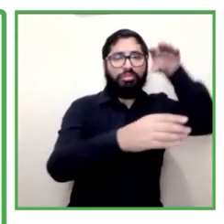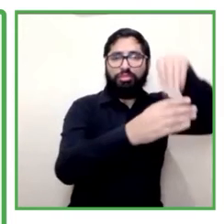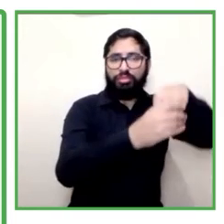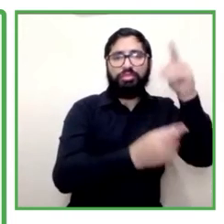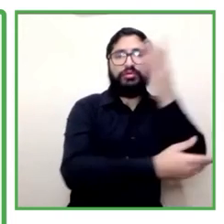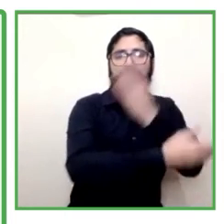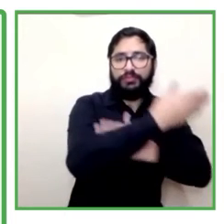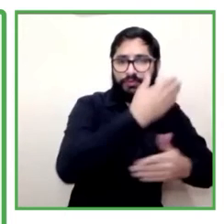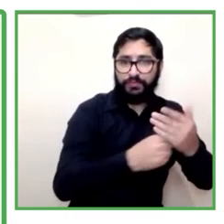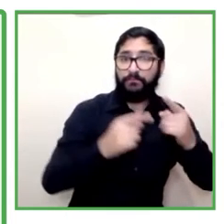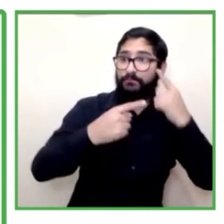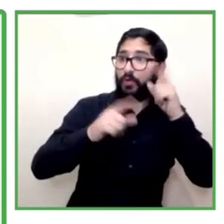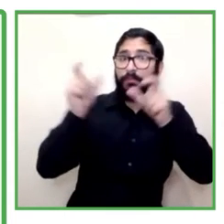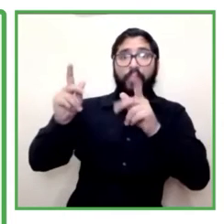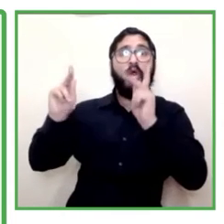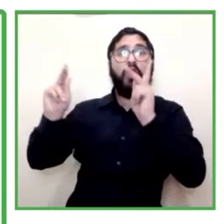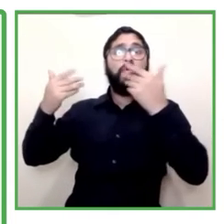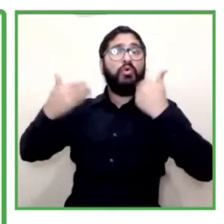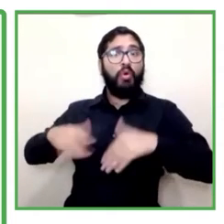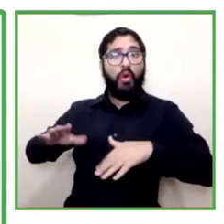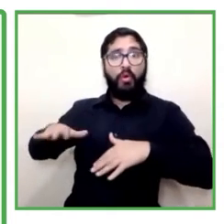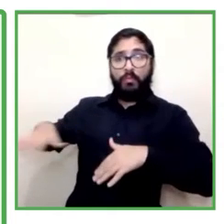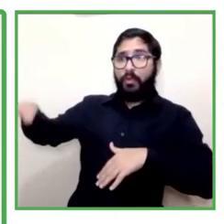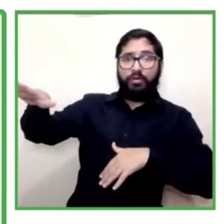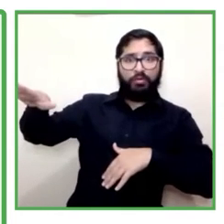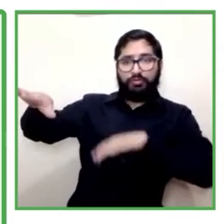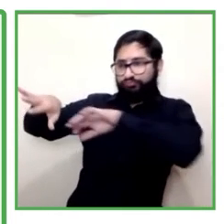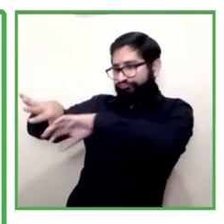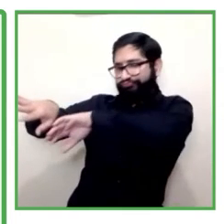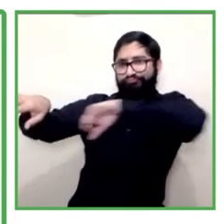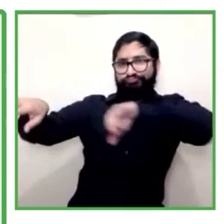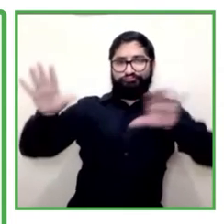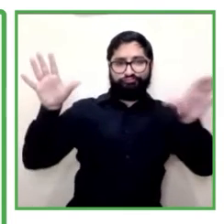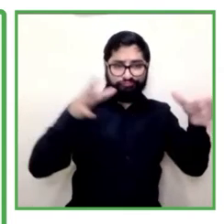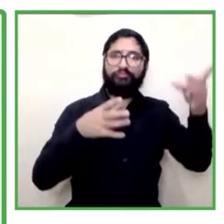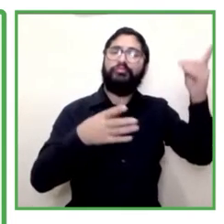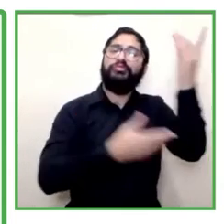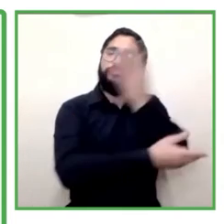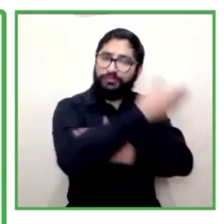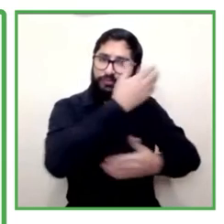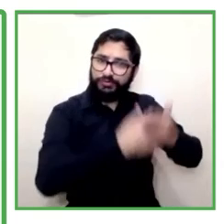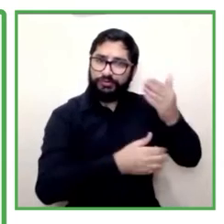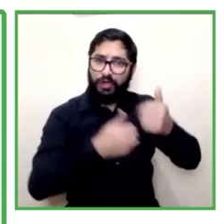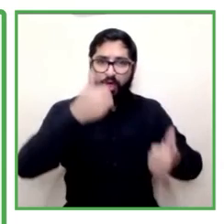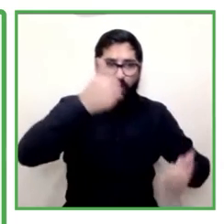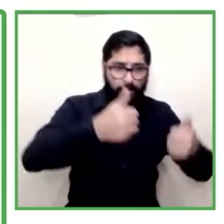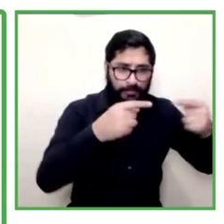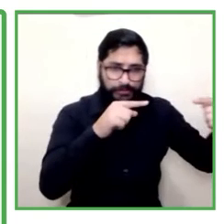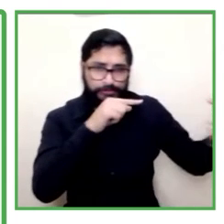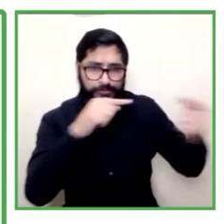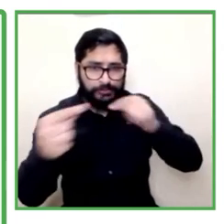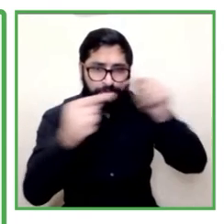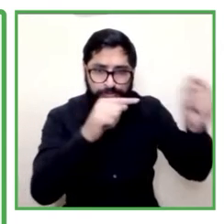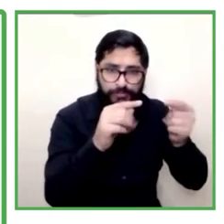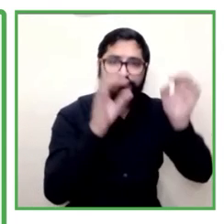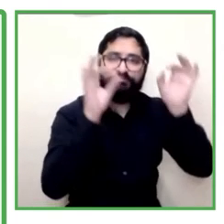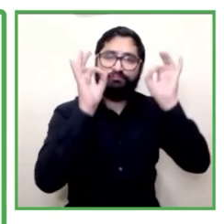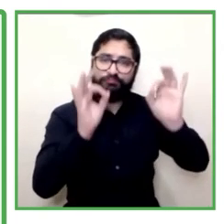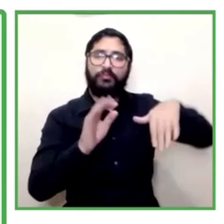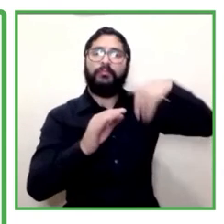la misma población generamos procesos de participación y de acompañamiento a la inclusión con este acceso preferido